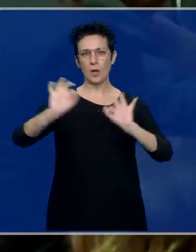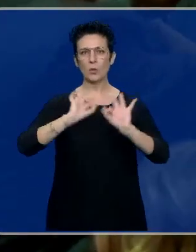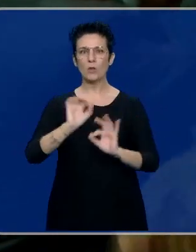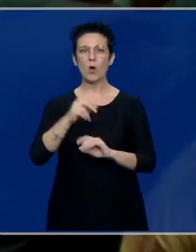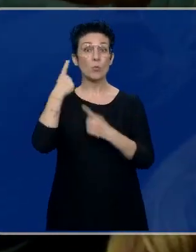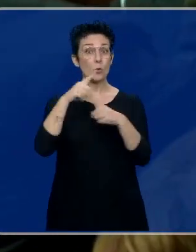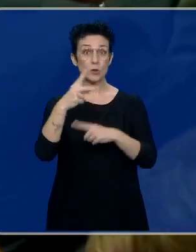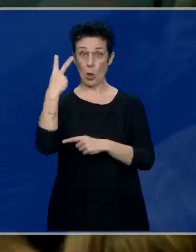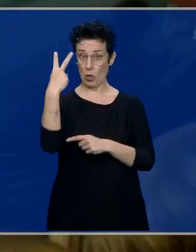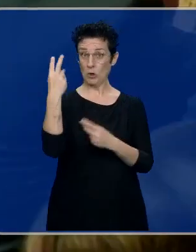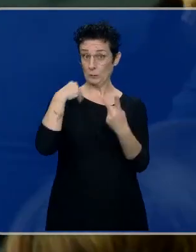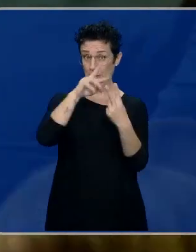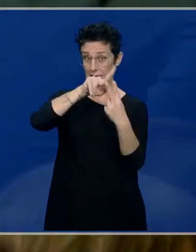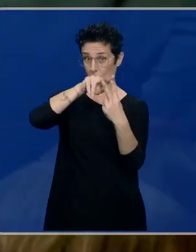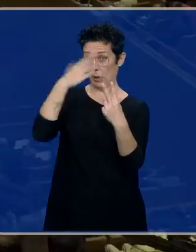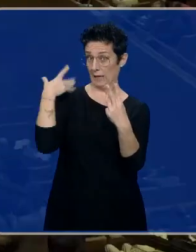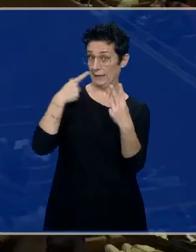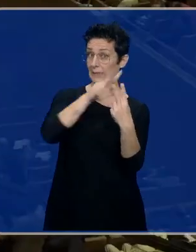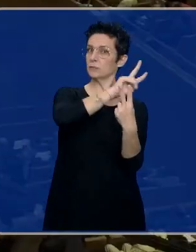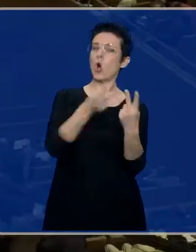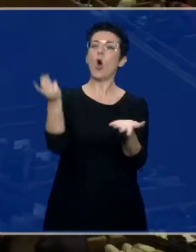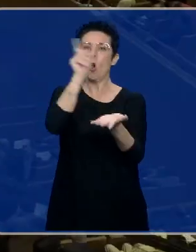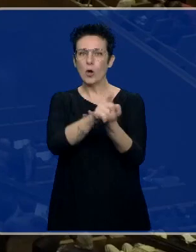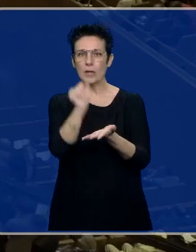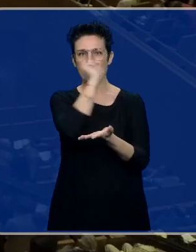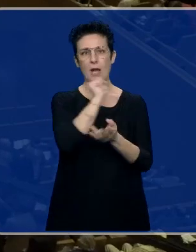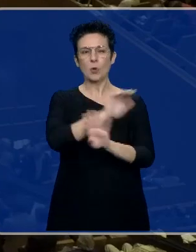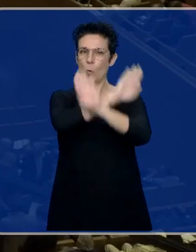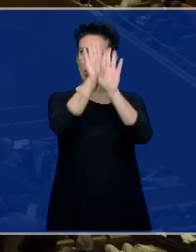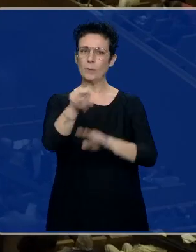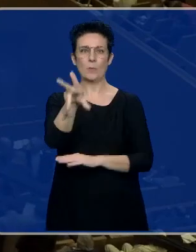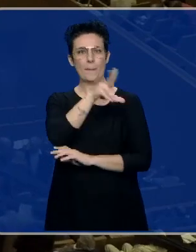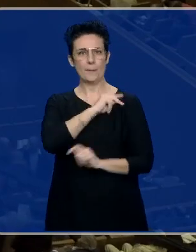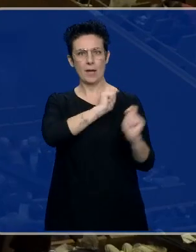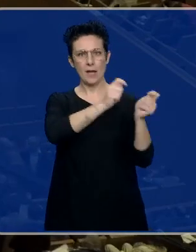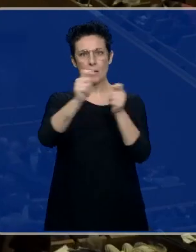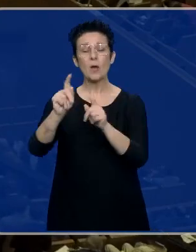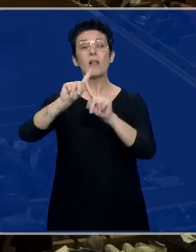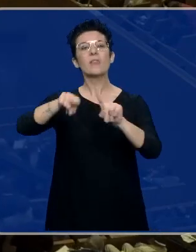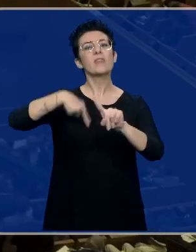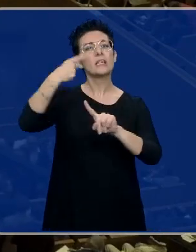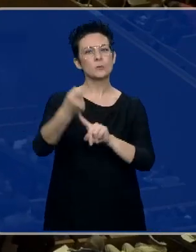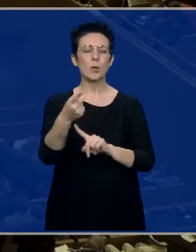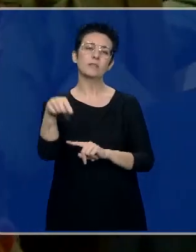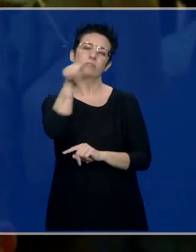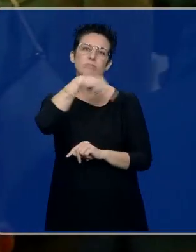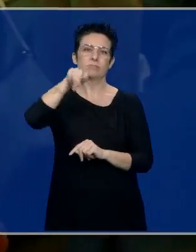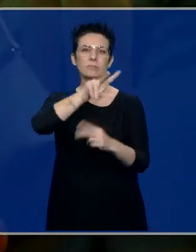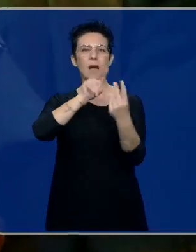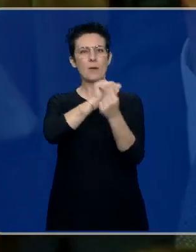los dos músicos, Jorge Marazu y Nadia Álvarez, pondrá el broche final a esta entrega de los premios. Y después, Pilar, ya tú y yo hablaremos